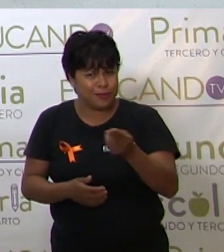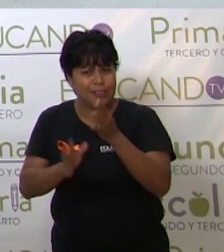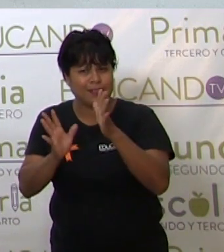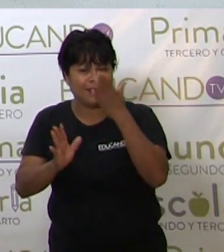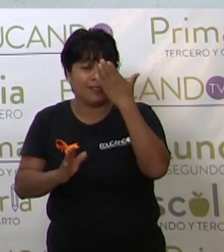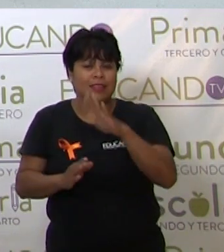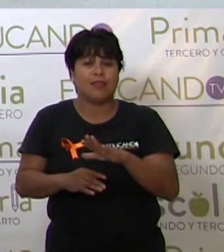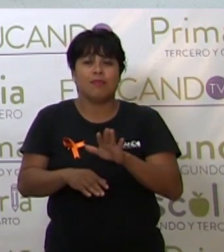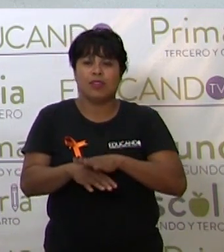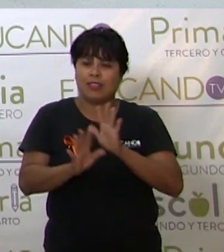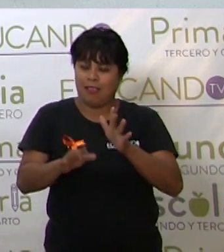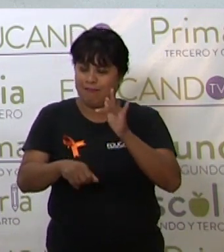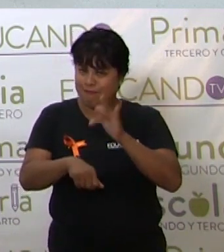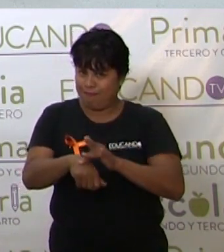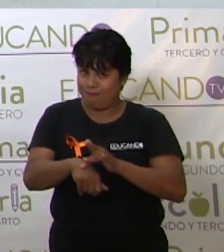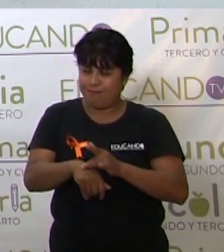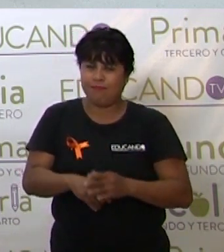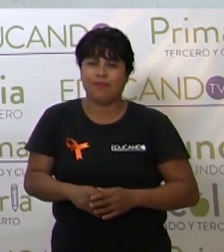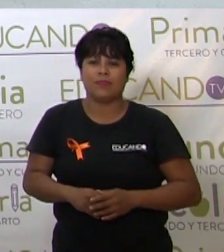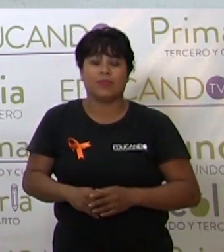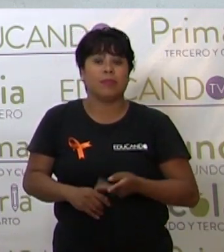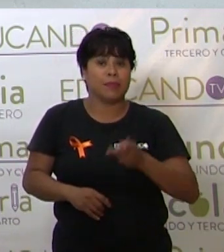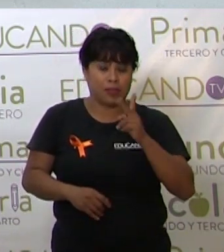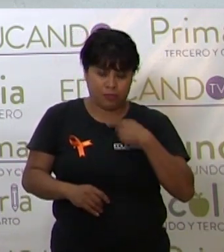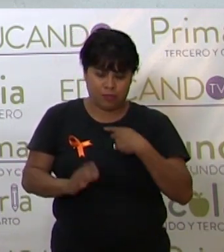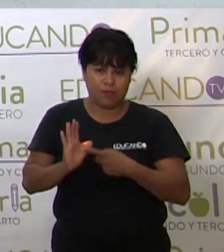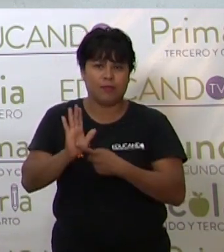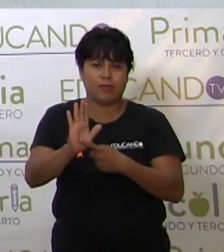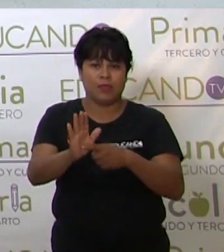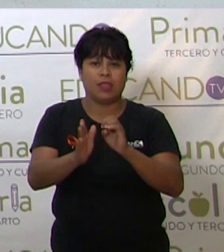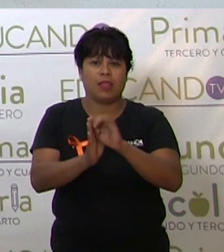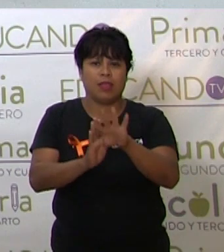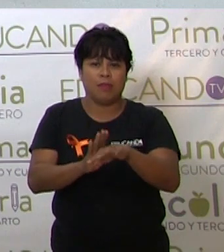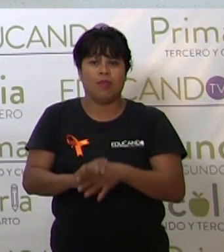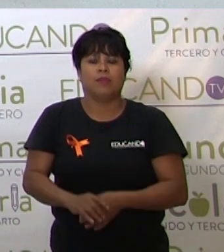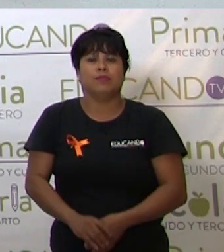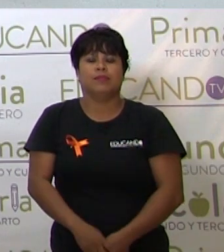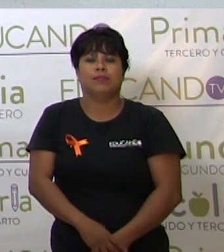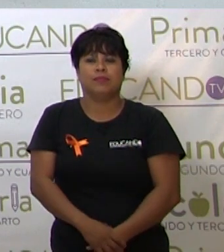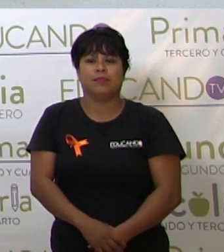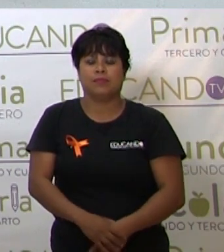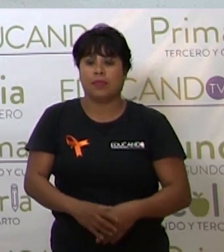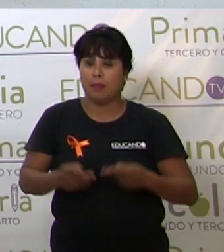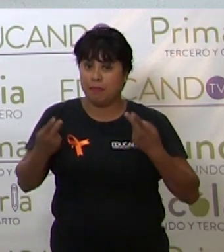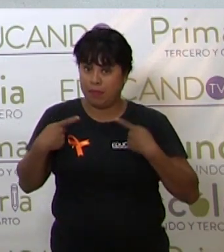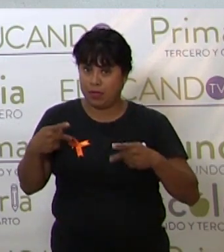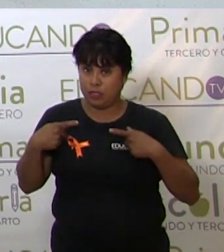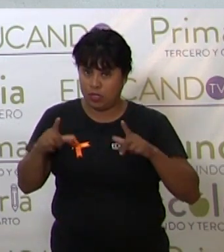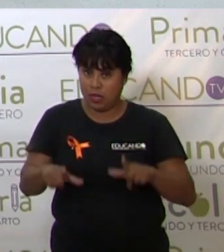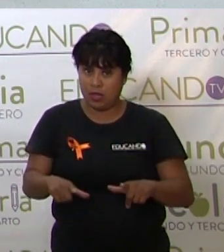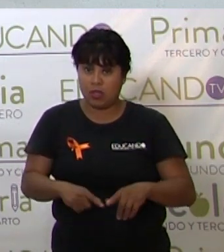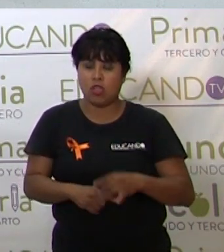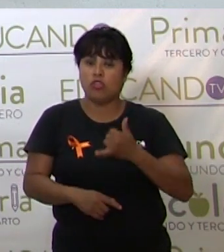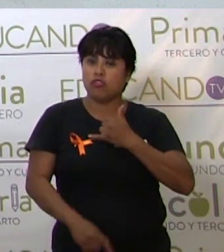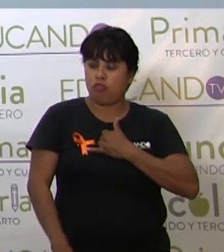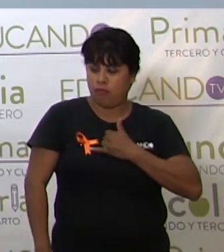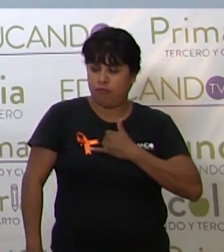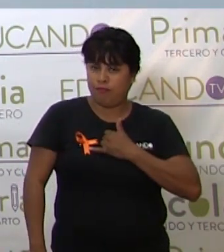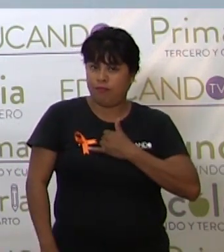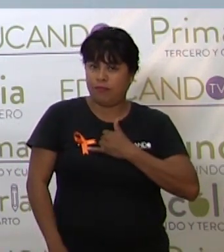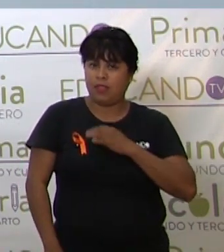saben porque ya lo han visto. Pero, les traje el ejemplo. Los pronombres personales son yo,